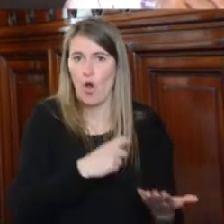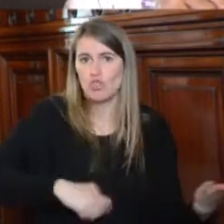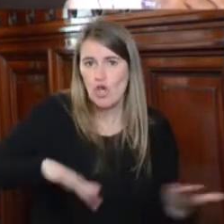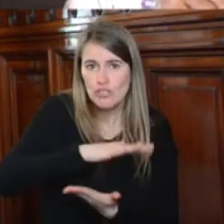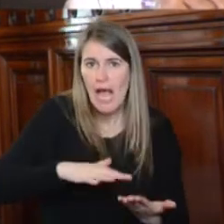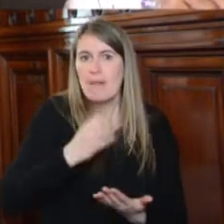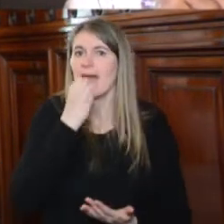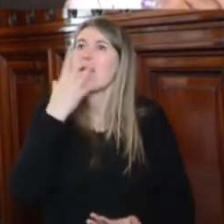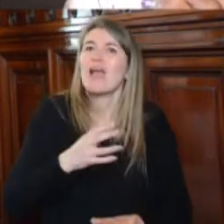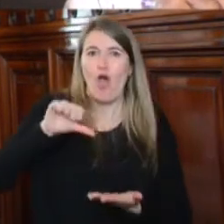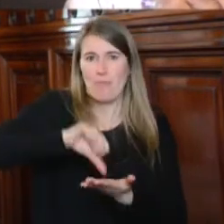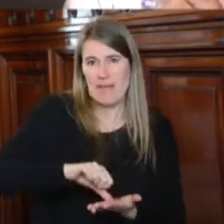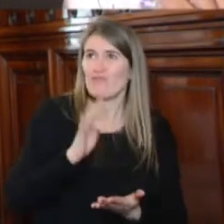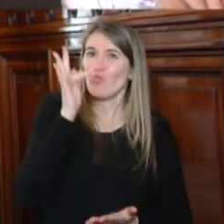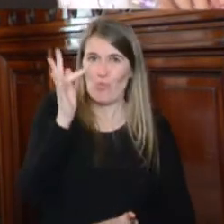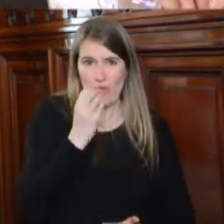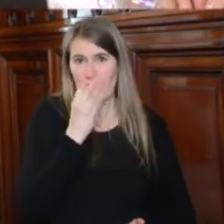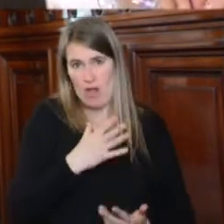de un país mejor para todos nosotros.